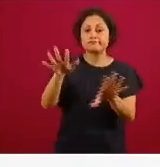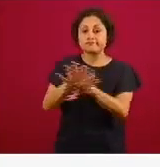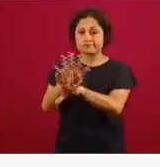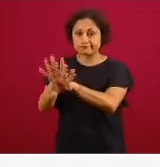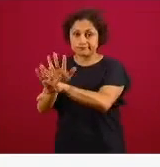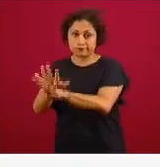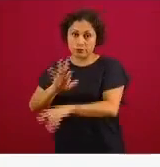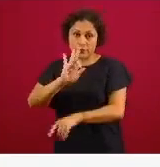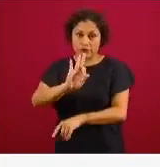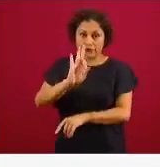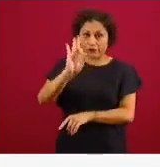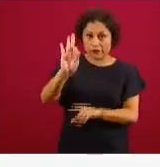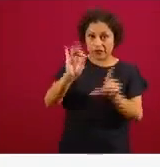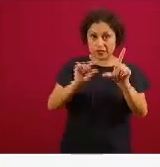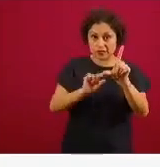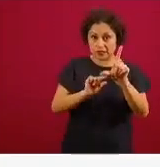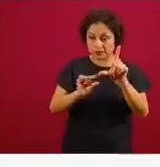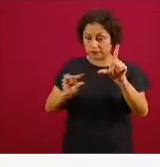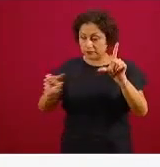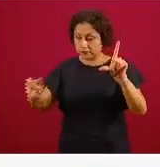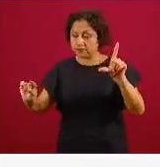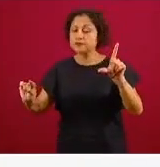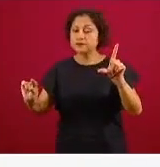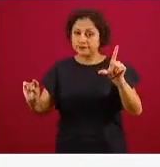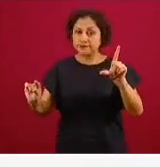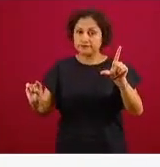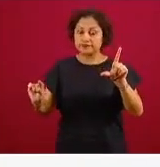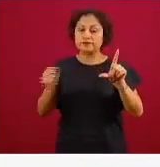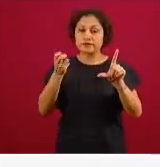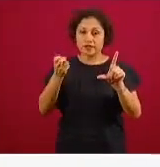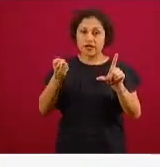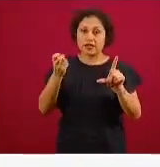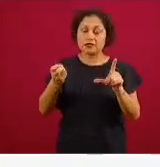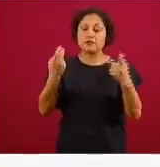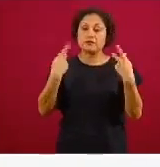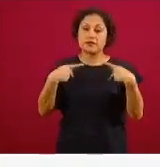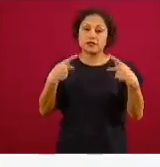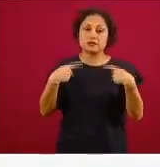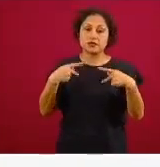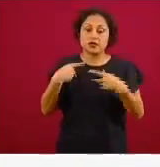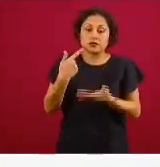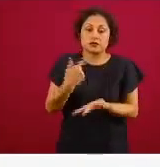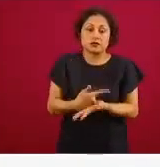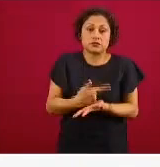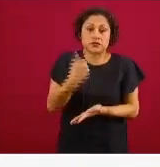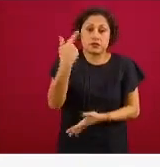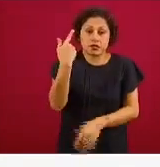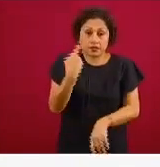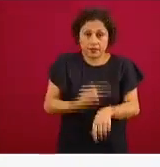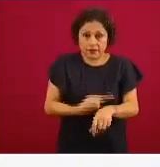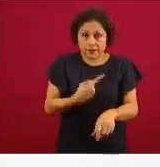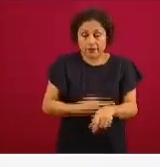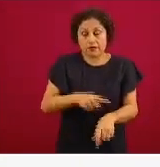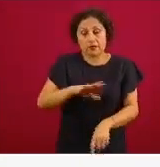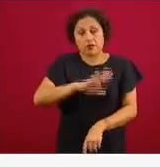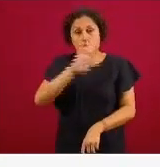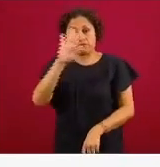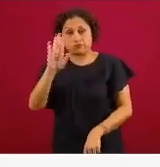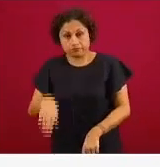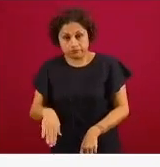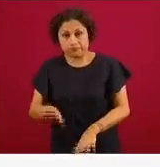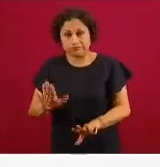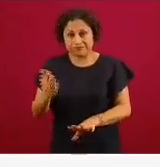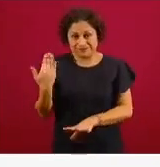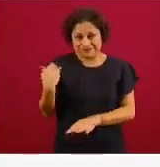y se registran como casos de COVID fatales en el momento en que aparece el resultado del laboratorio como lo